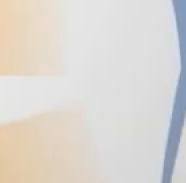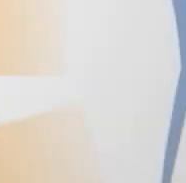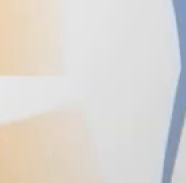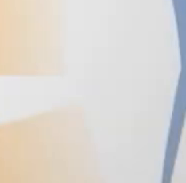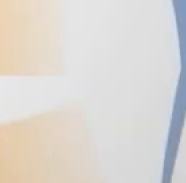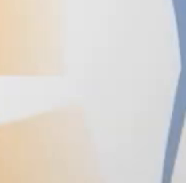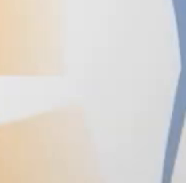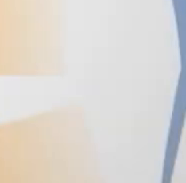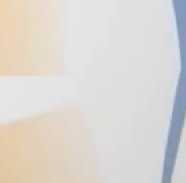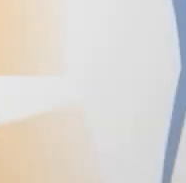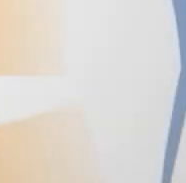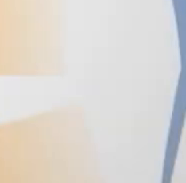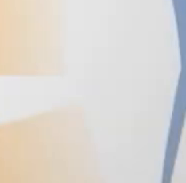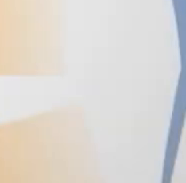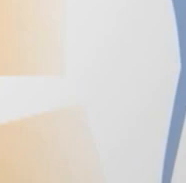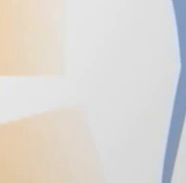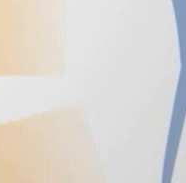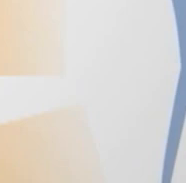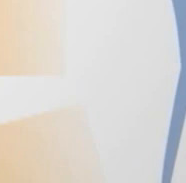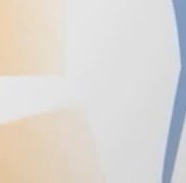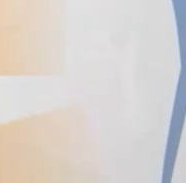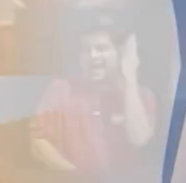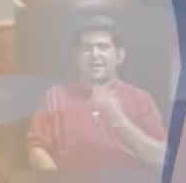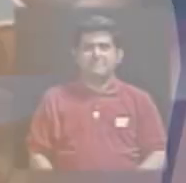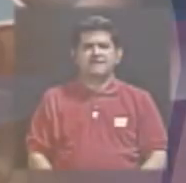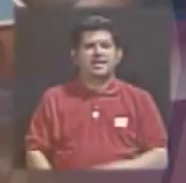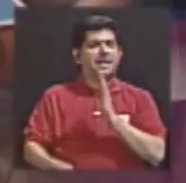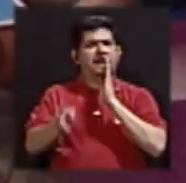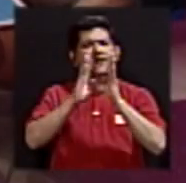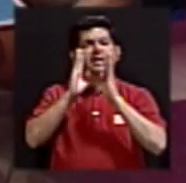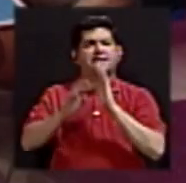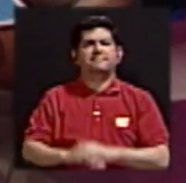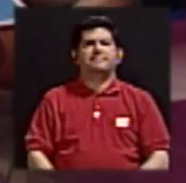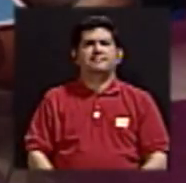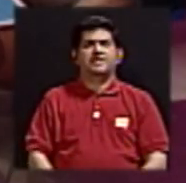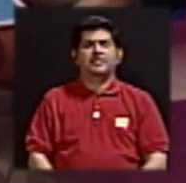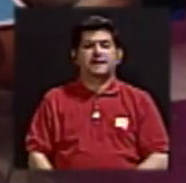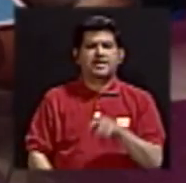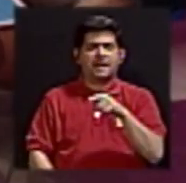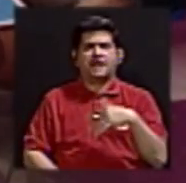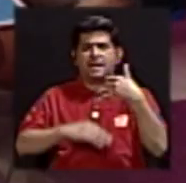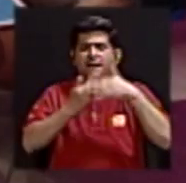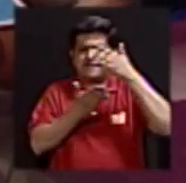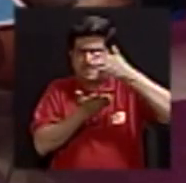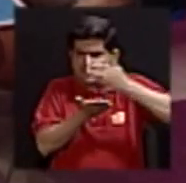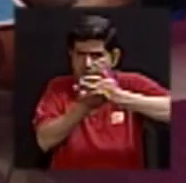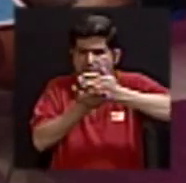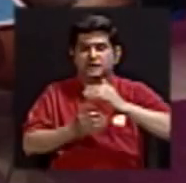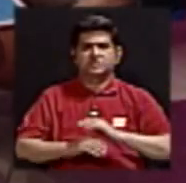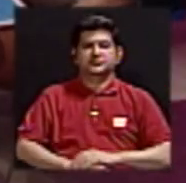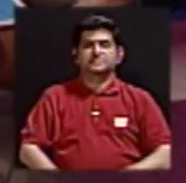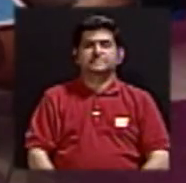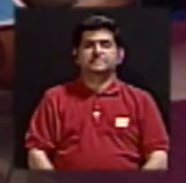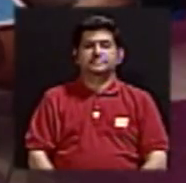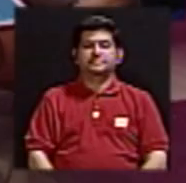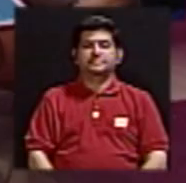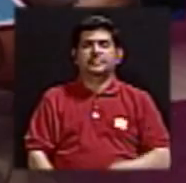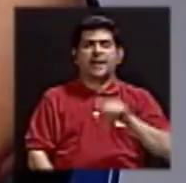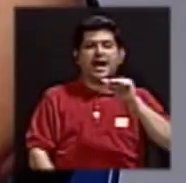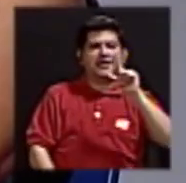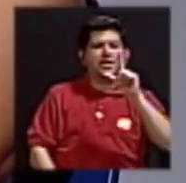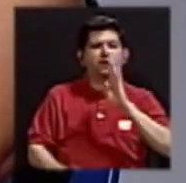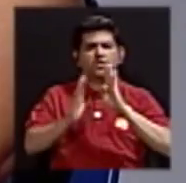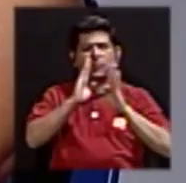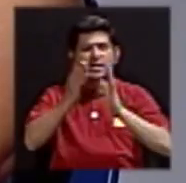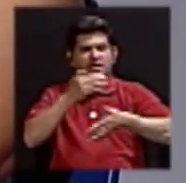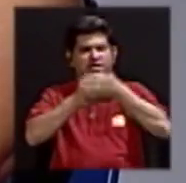Estamos de regreso en Palabra de Mujer y estamos conversando sobre la menopausia. Ana Leonor, estábamos